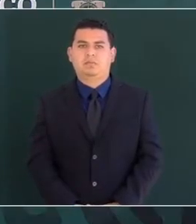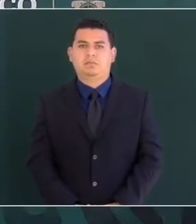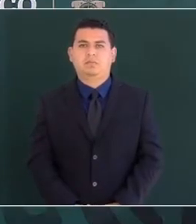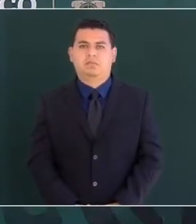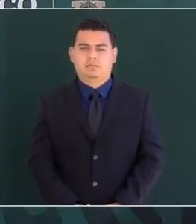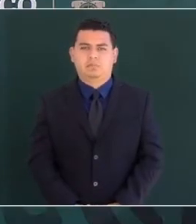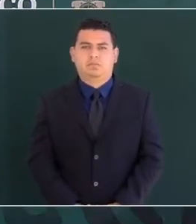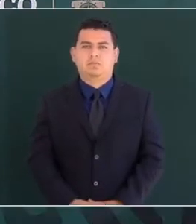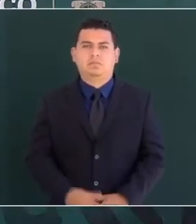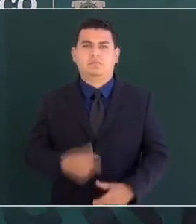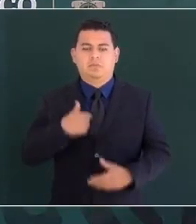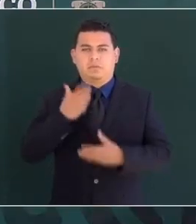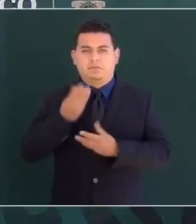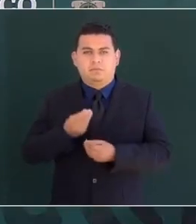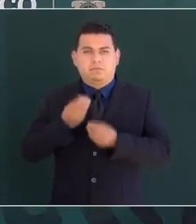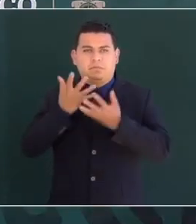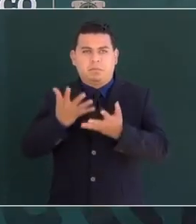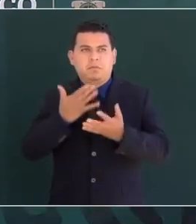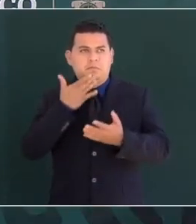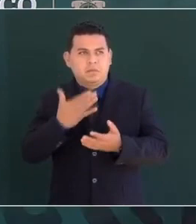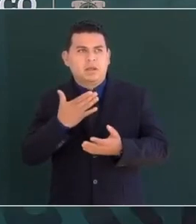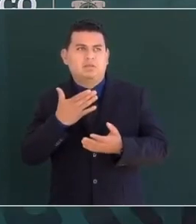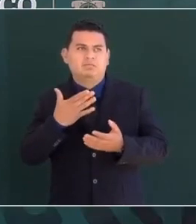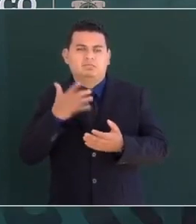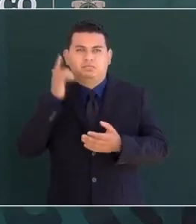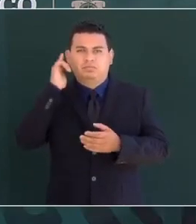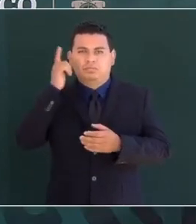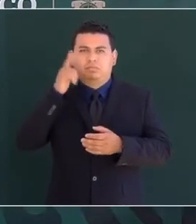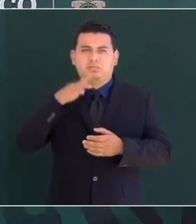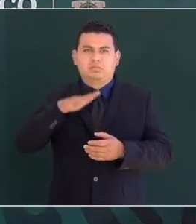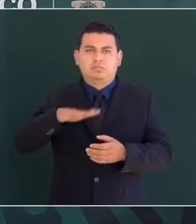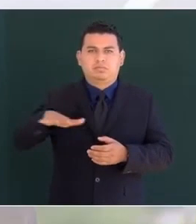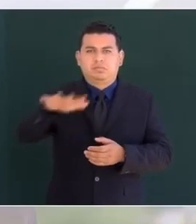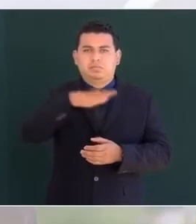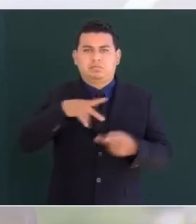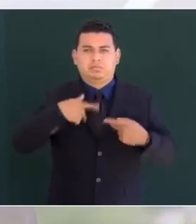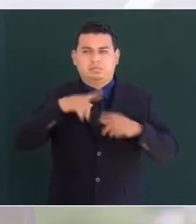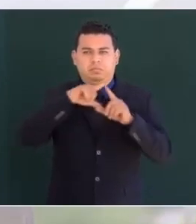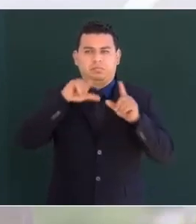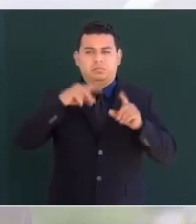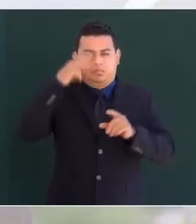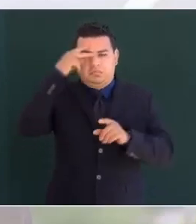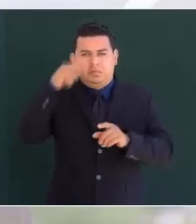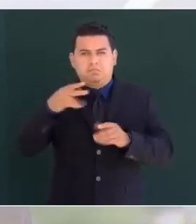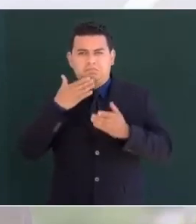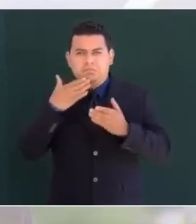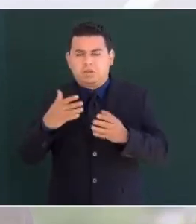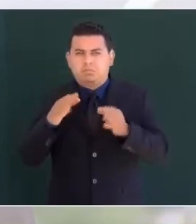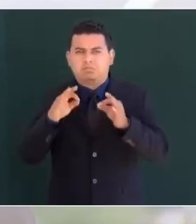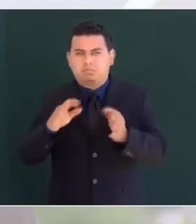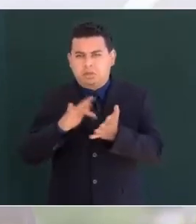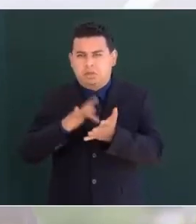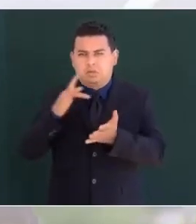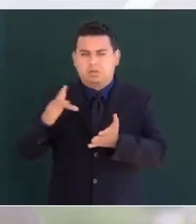pensamientos y mejores deseos para toda la gente de México al conmemorar